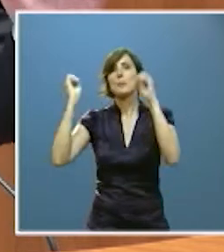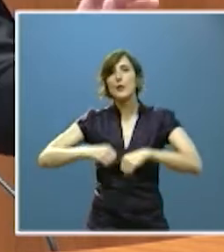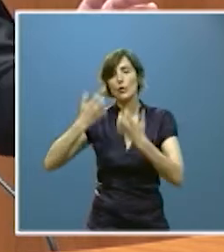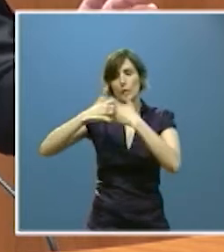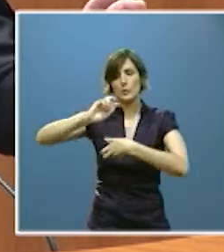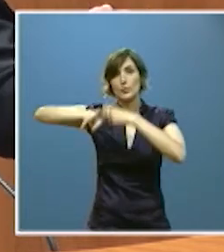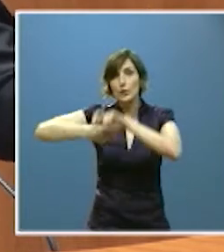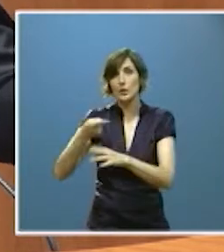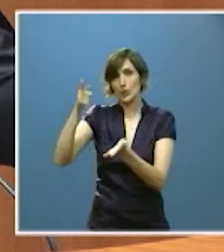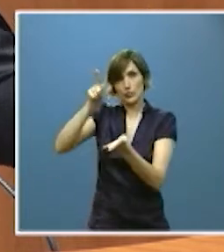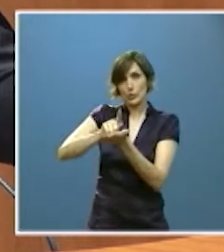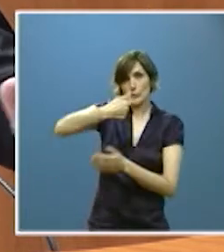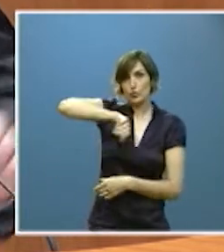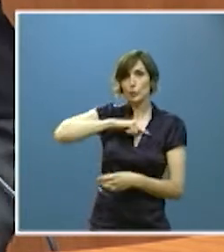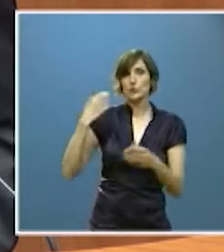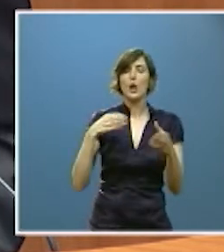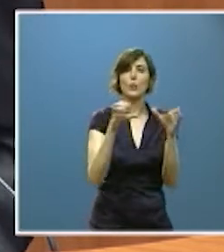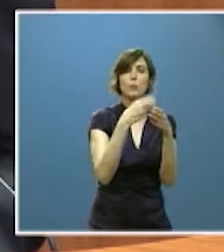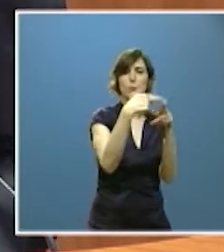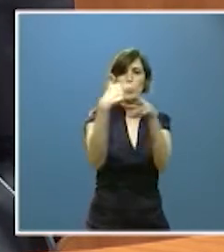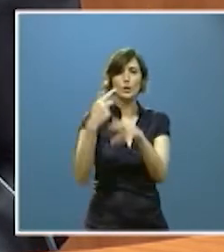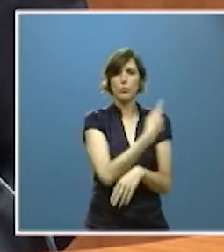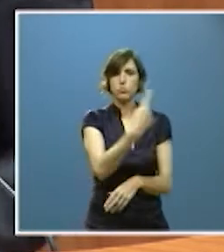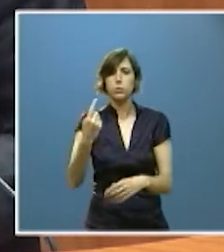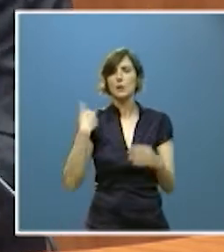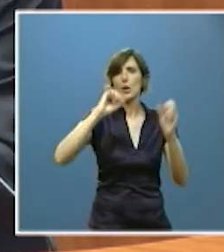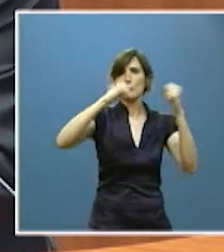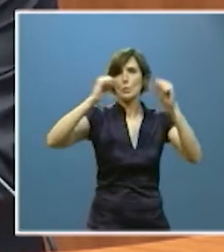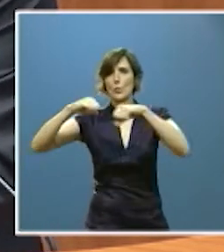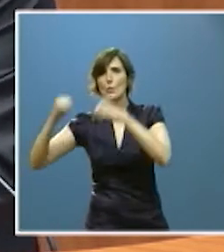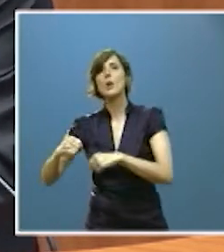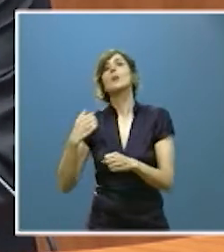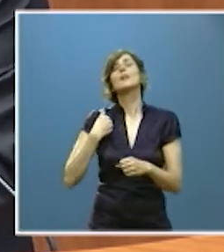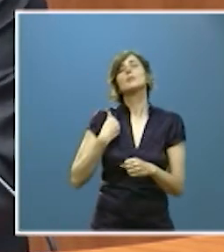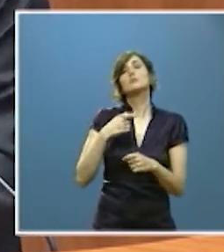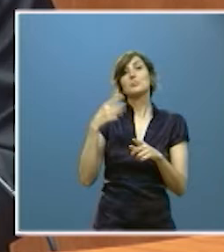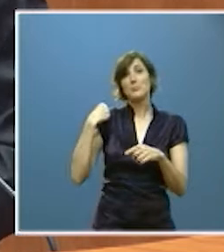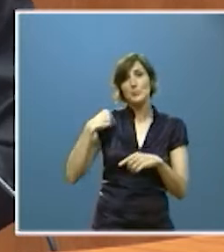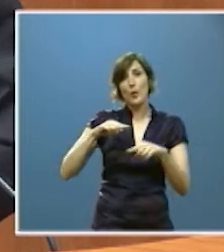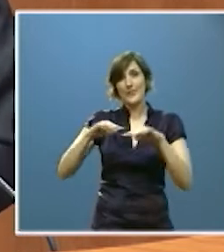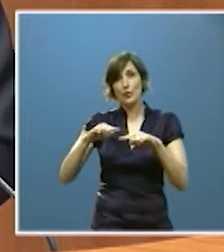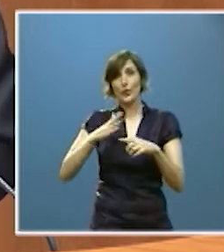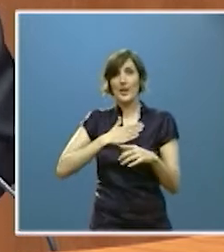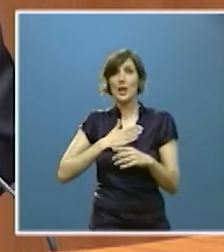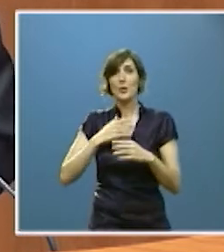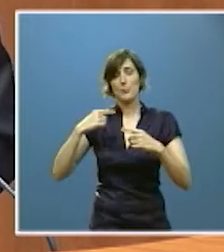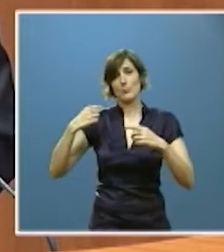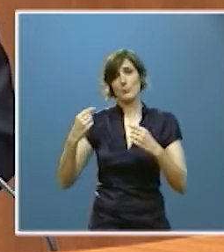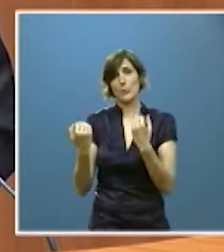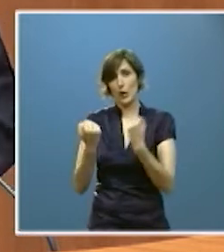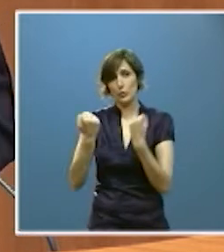que suscribimos con todos los grupos políticos y el Plan Director de Promoción, que nació precisamente con dicho pacto.